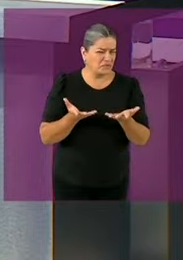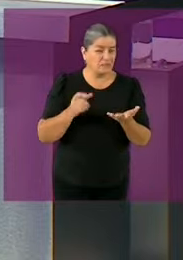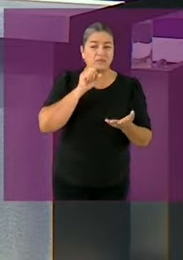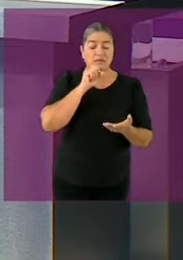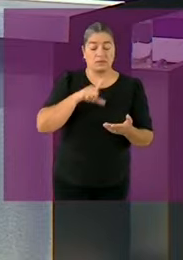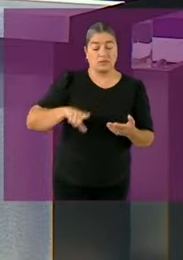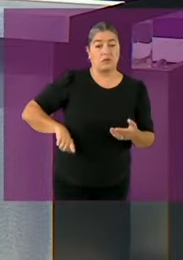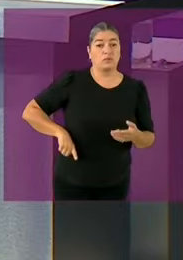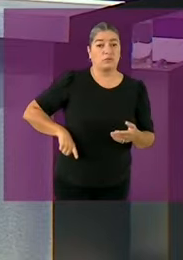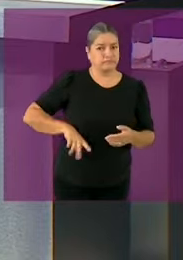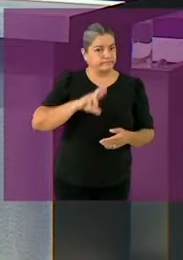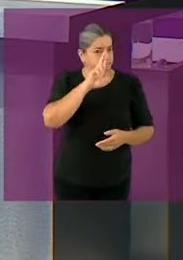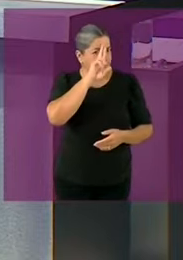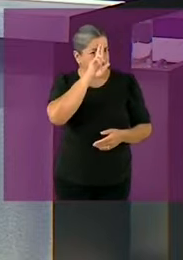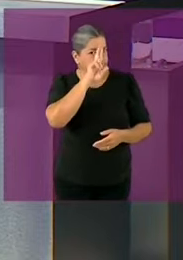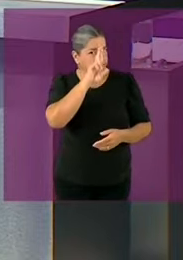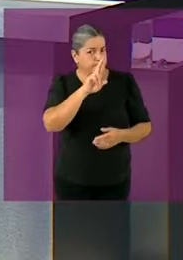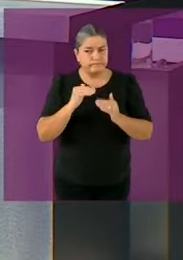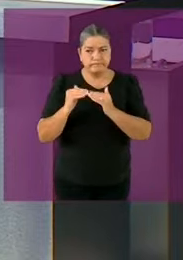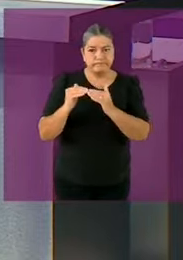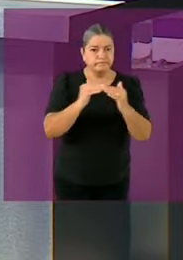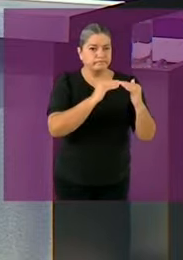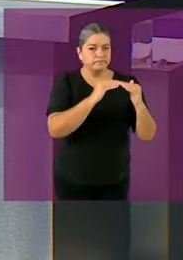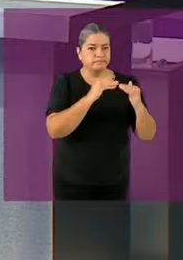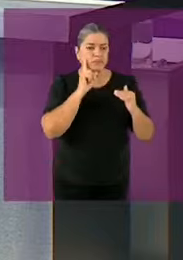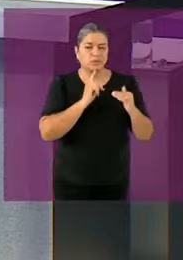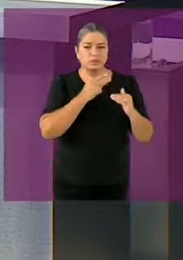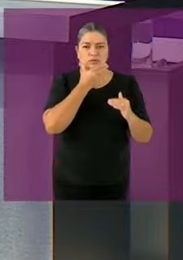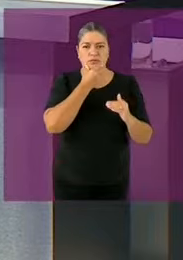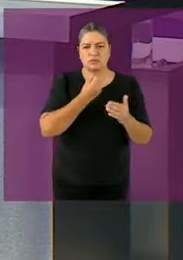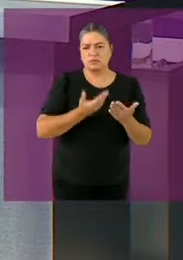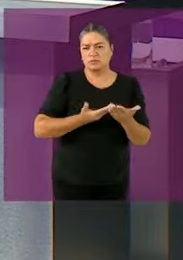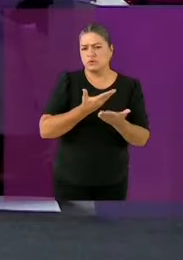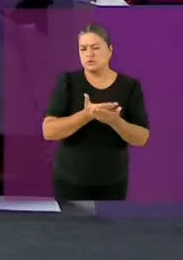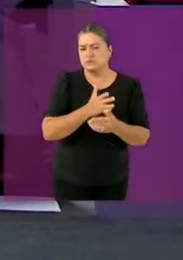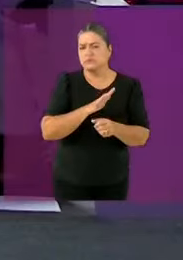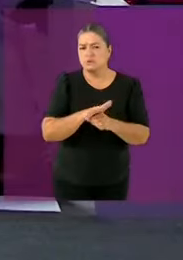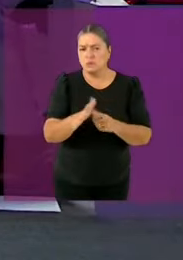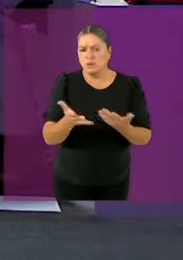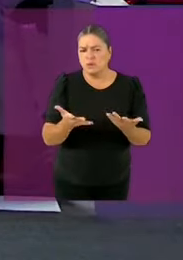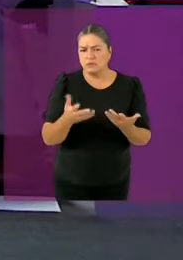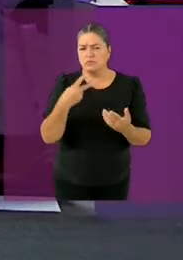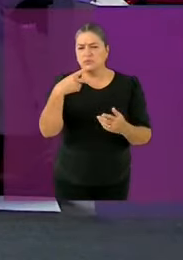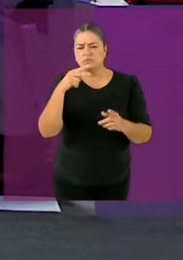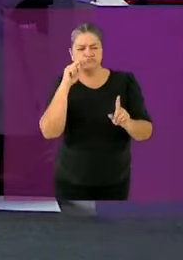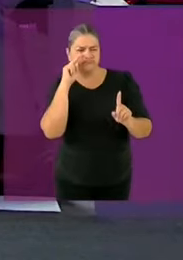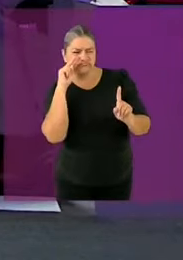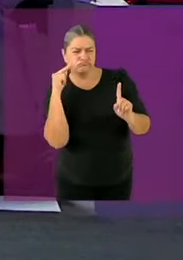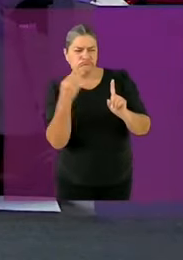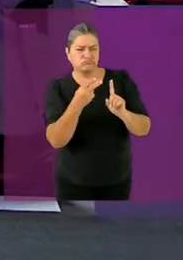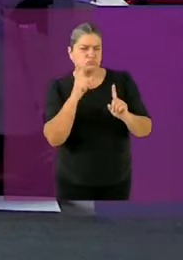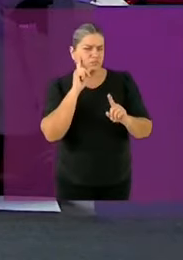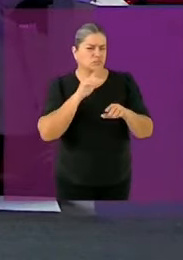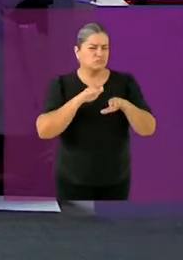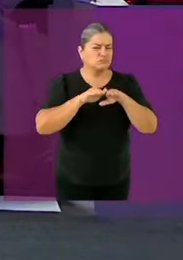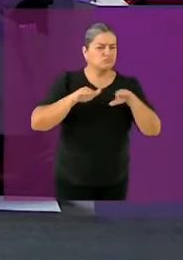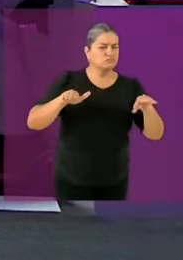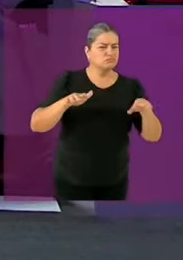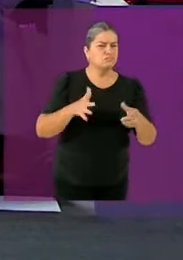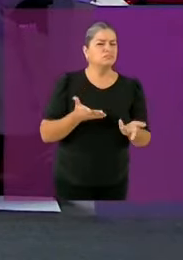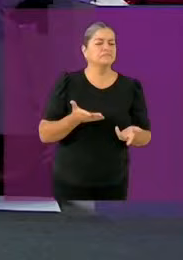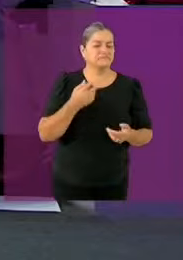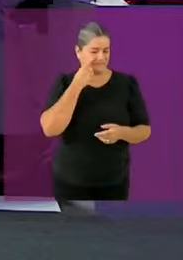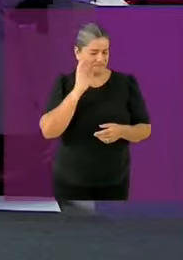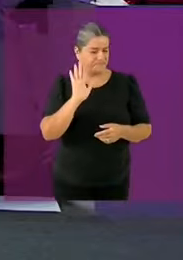por alguno de ustedes Candidato Maínez ¿cuál sería la perspectiva de género? ¿por hablamos de grupos vulnerables? porque del tema de mujeres